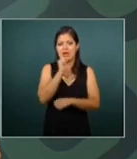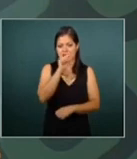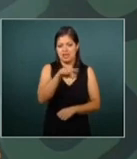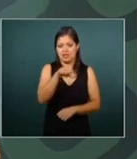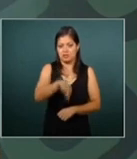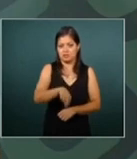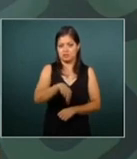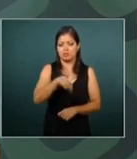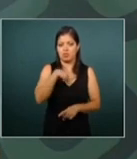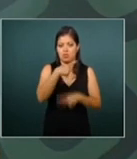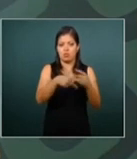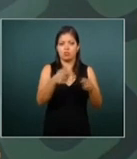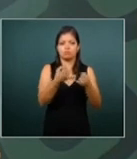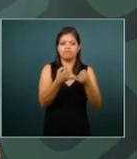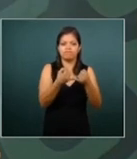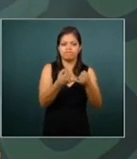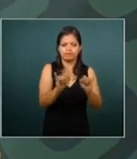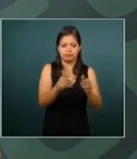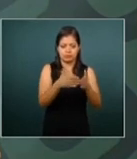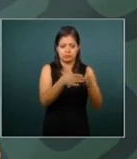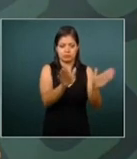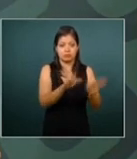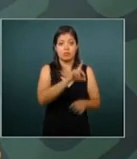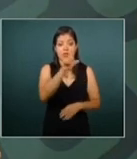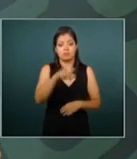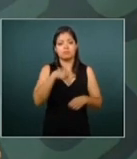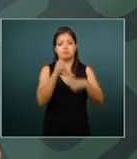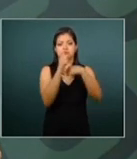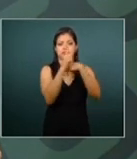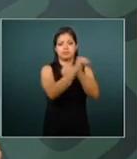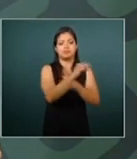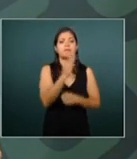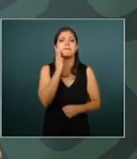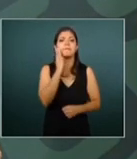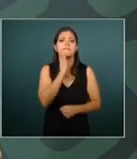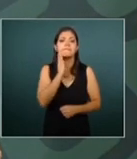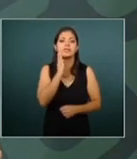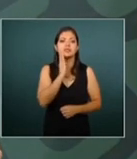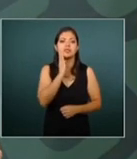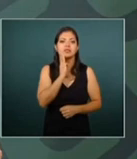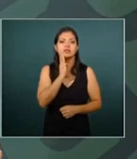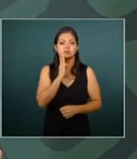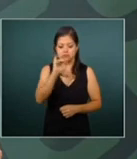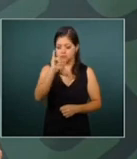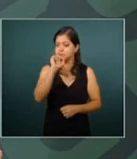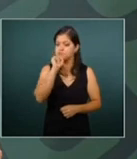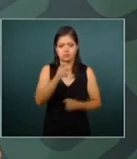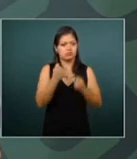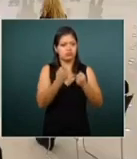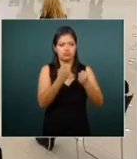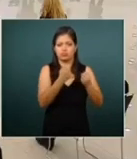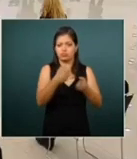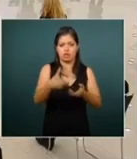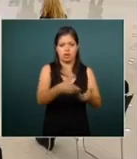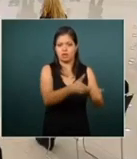y nos vamos a Manzanillo sí también por carretera los únicos que usan